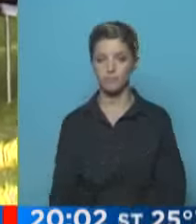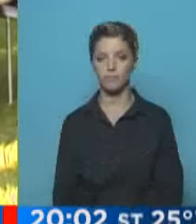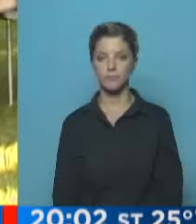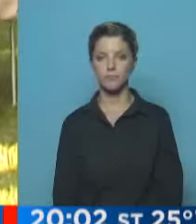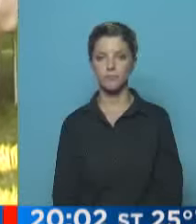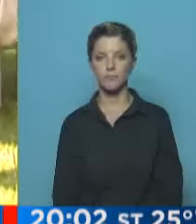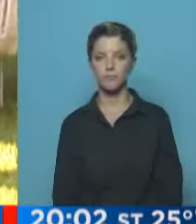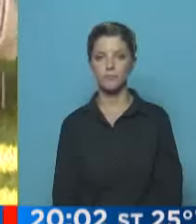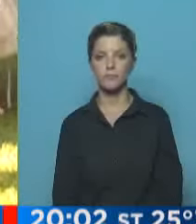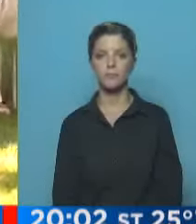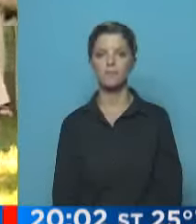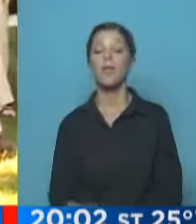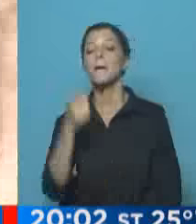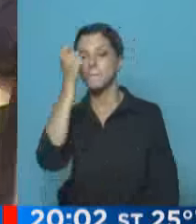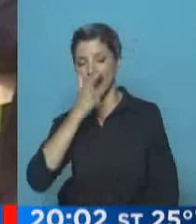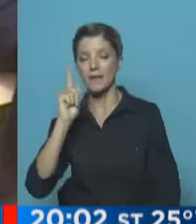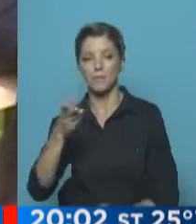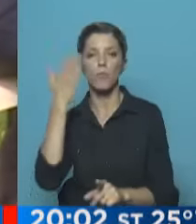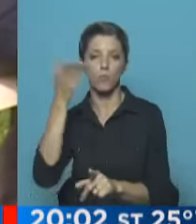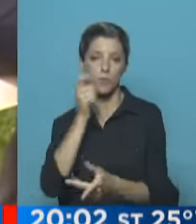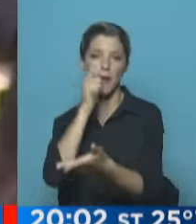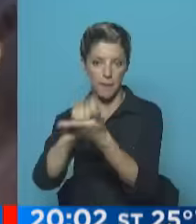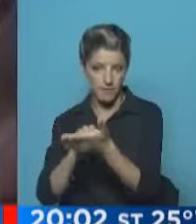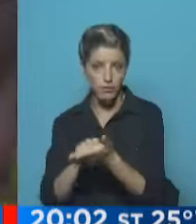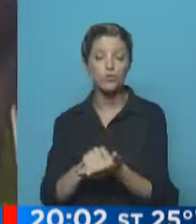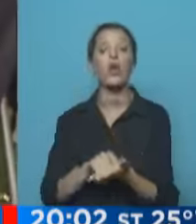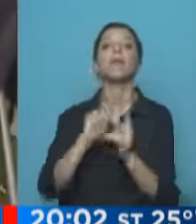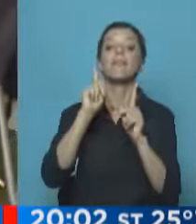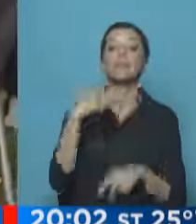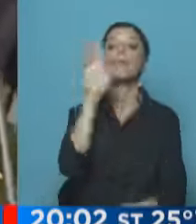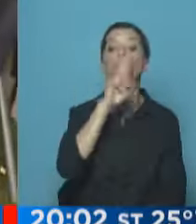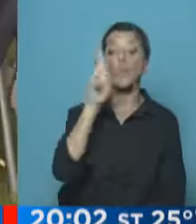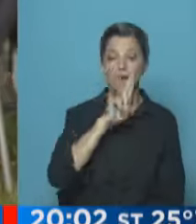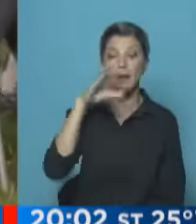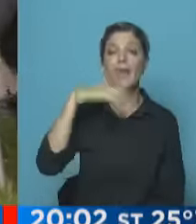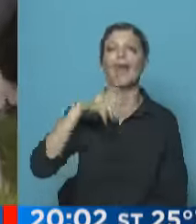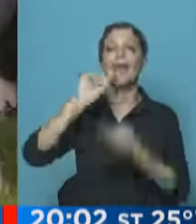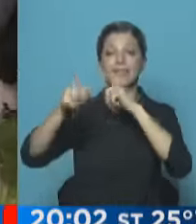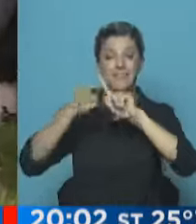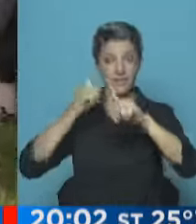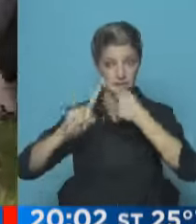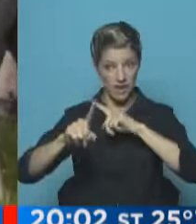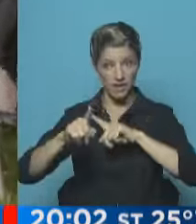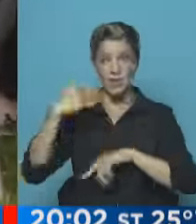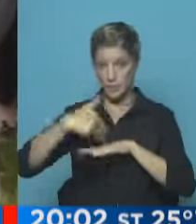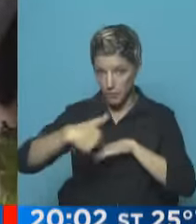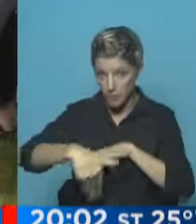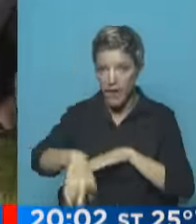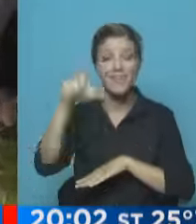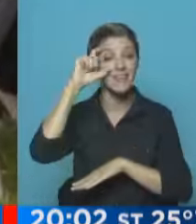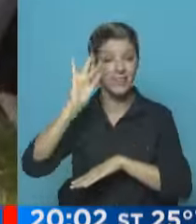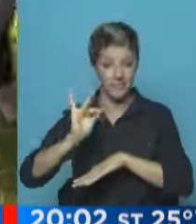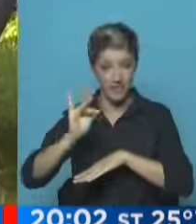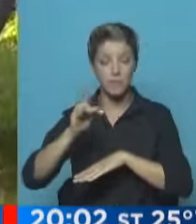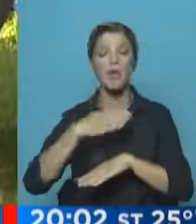Además de Mauricio Macri, que también hizo declaraciones a la prensa, fue Susana Malcorra, la canciller designada, que a partir del 10 de diciembre